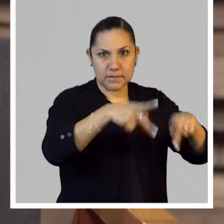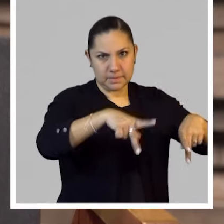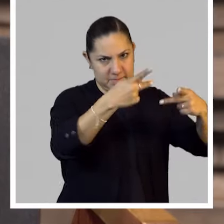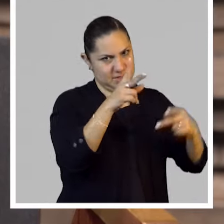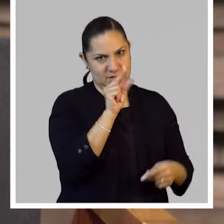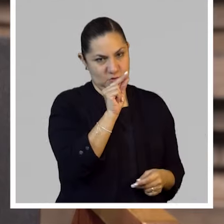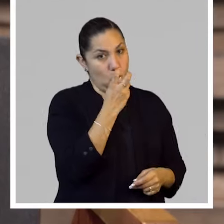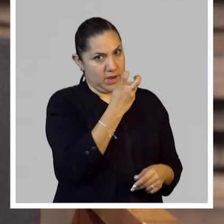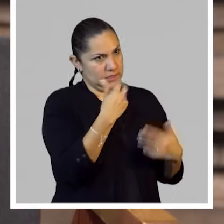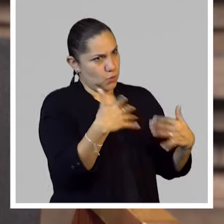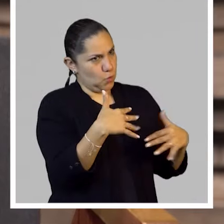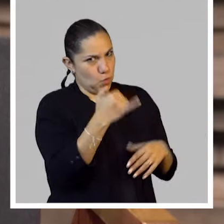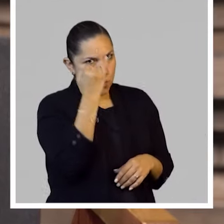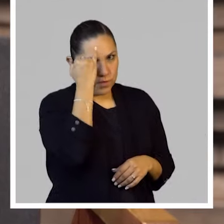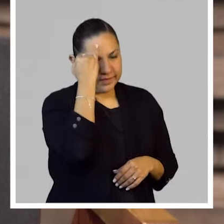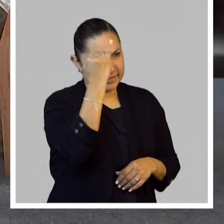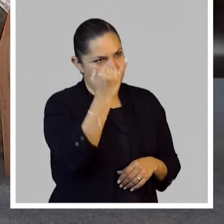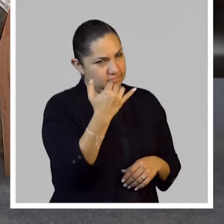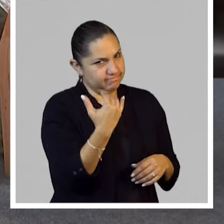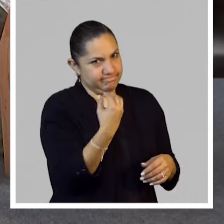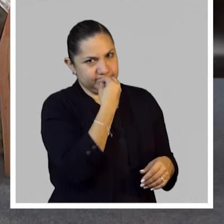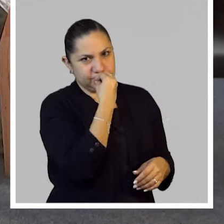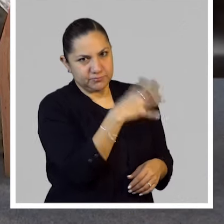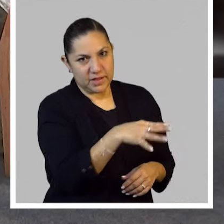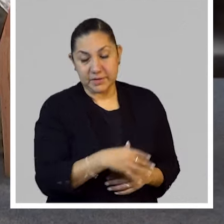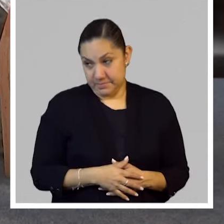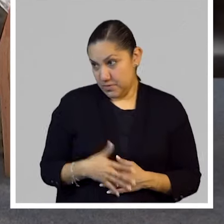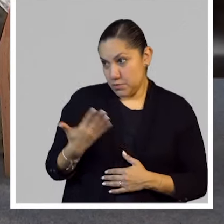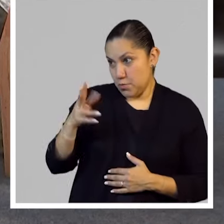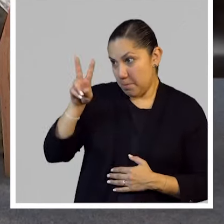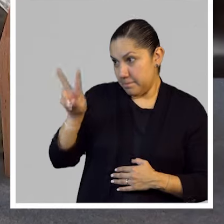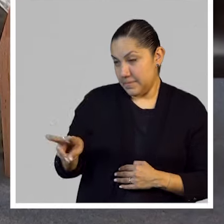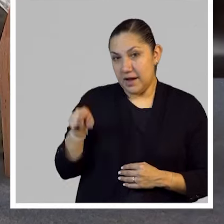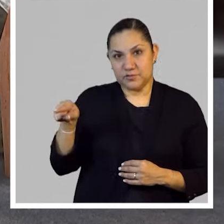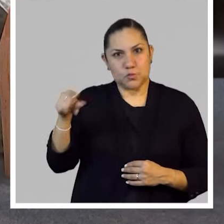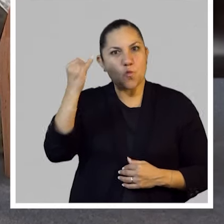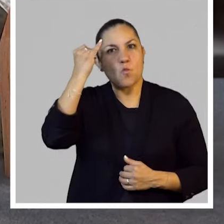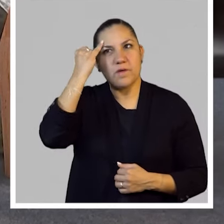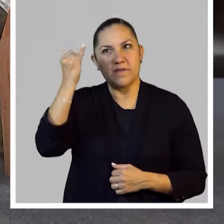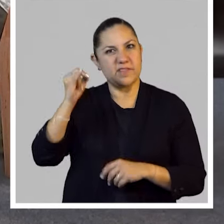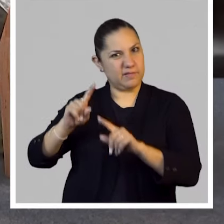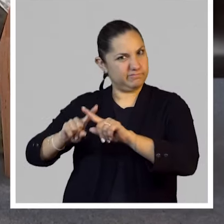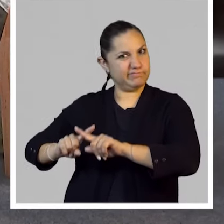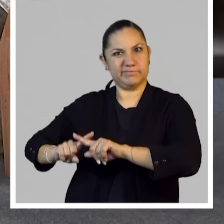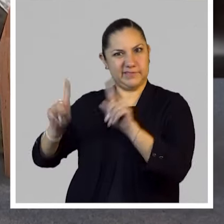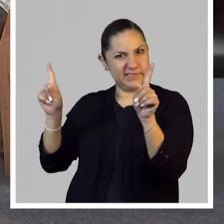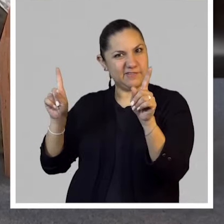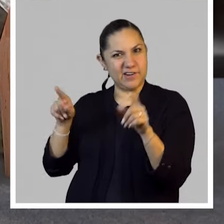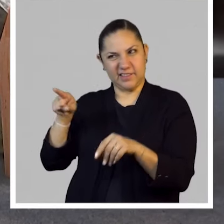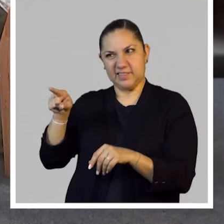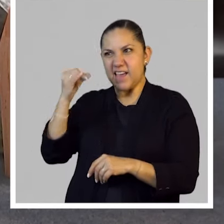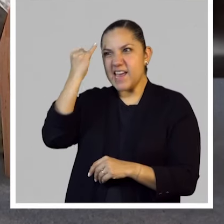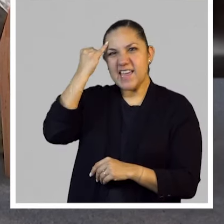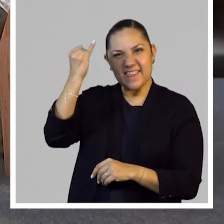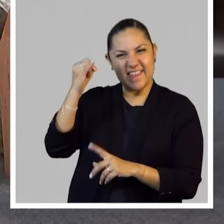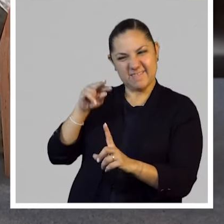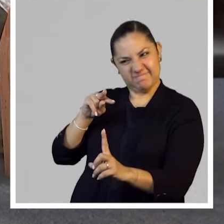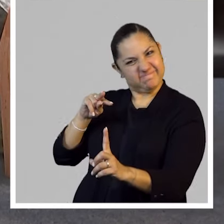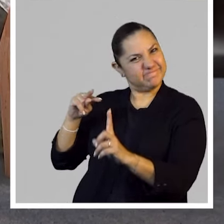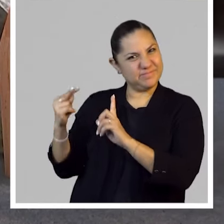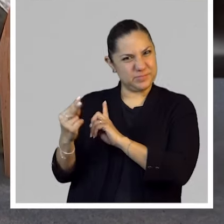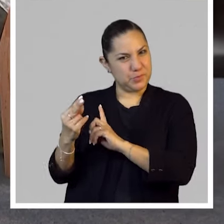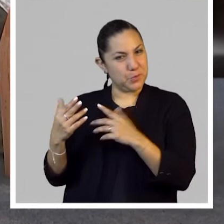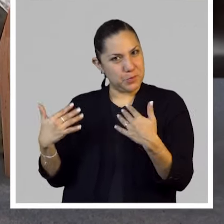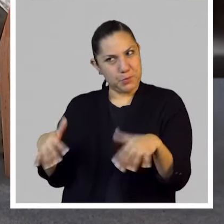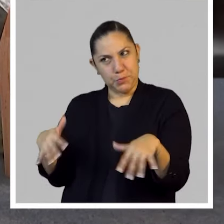revolucionario. Sí, lo hace totalmente disidente. Por eso está muy interesante. Es disidente para donde lo veas. A lo mejor podríamos